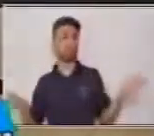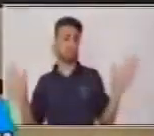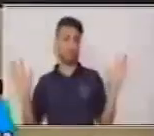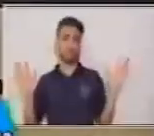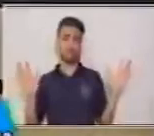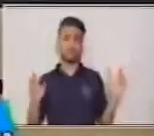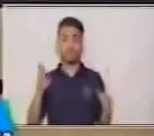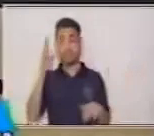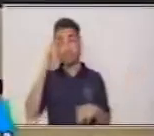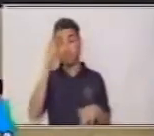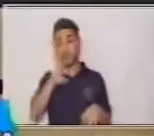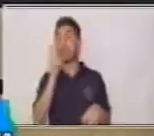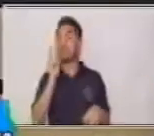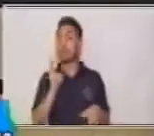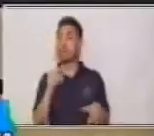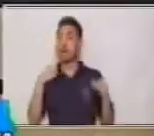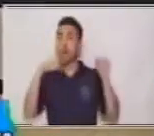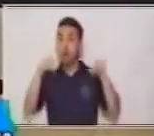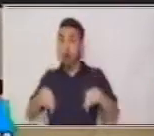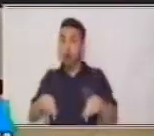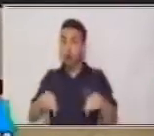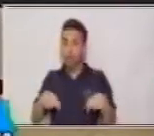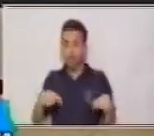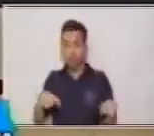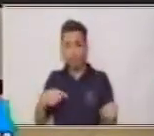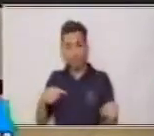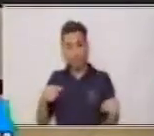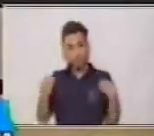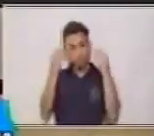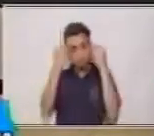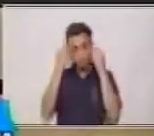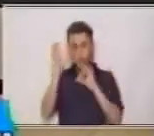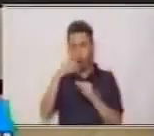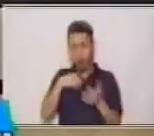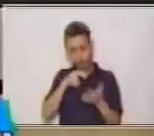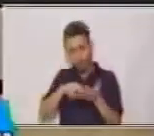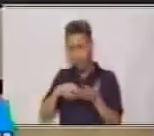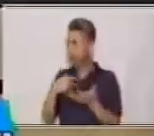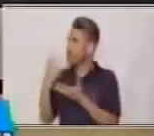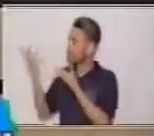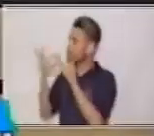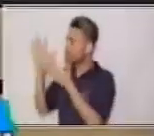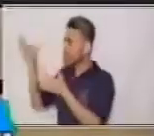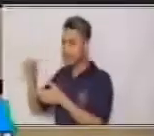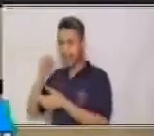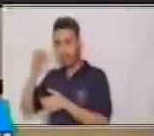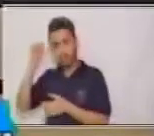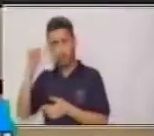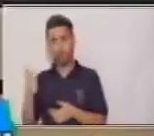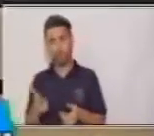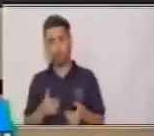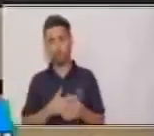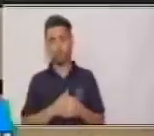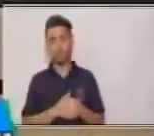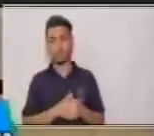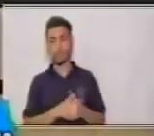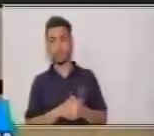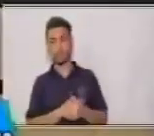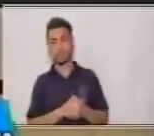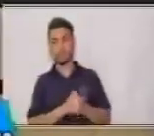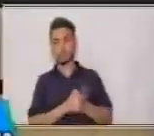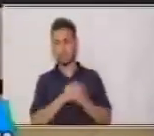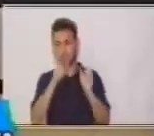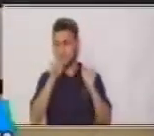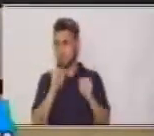Y recuerda compartir lo que has leído con alguien que tengas en casa. De igual manera, puedes